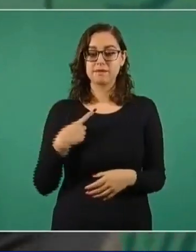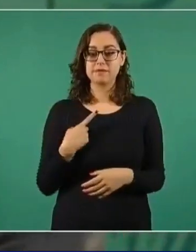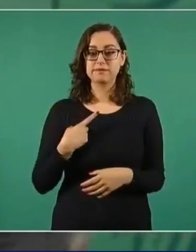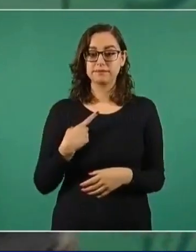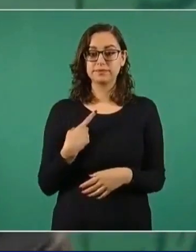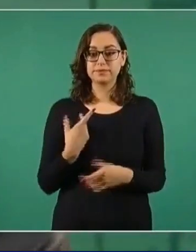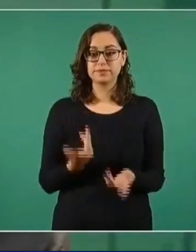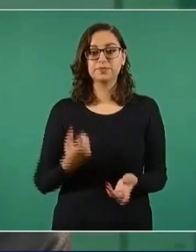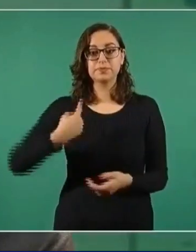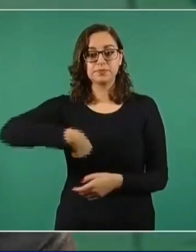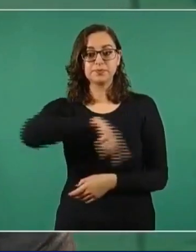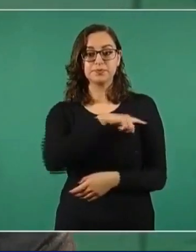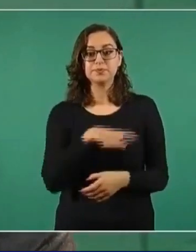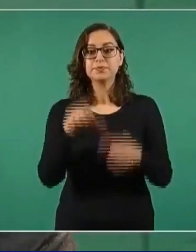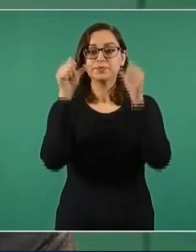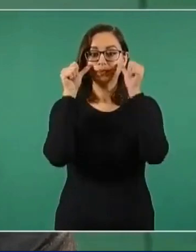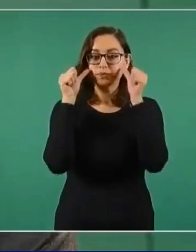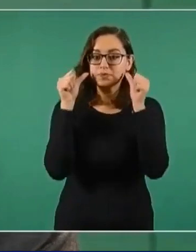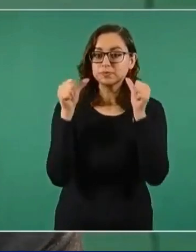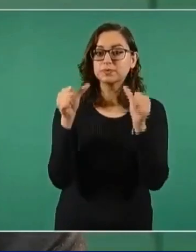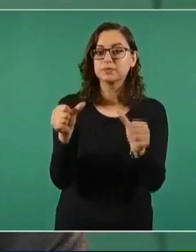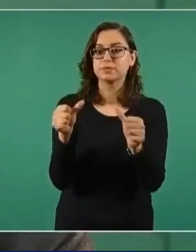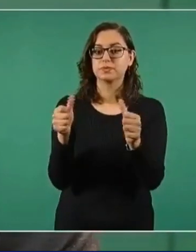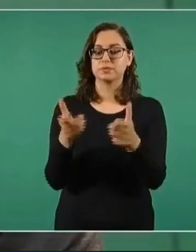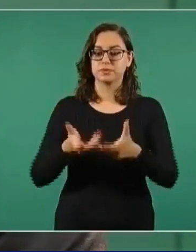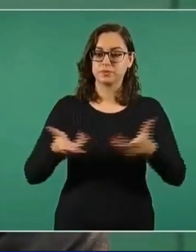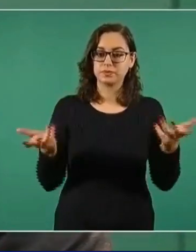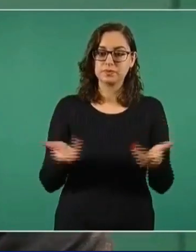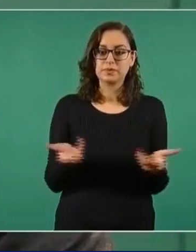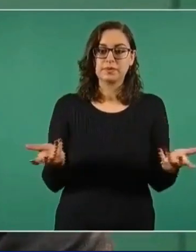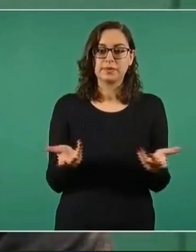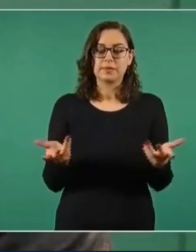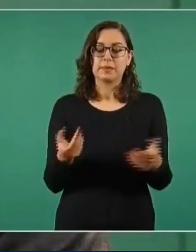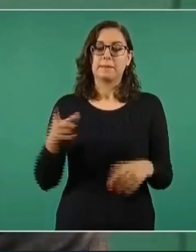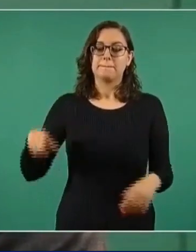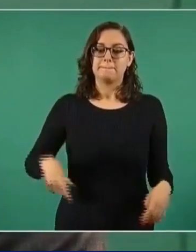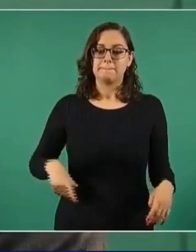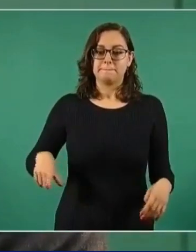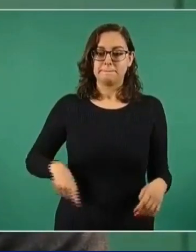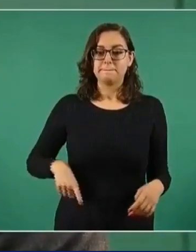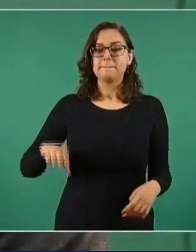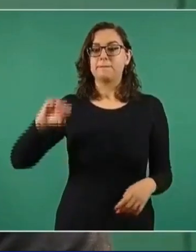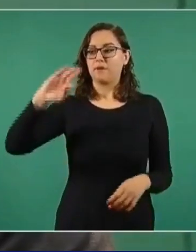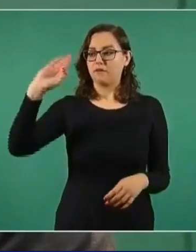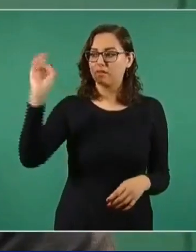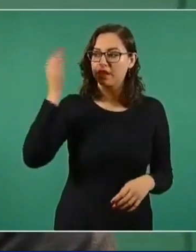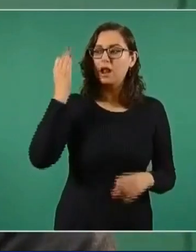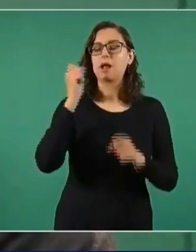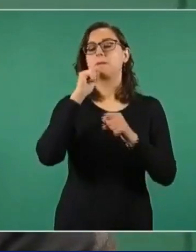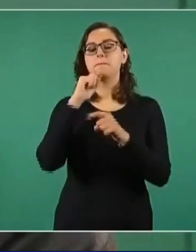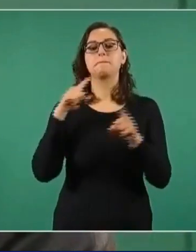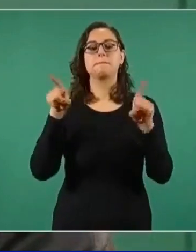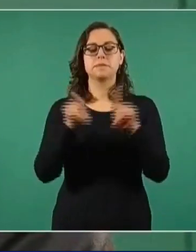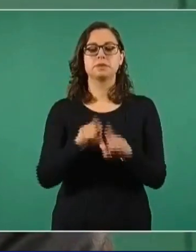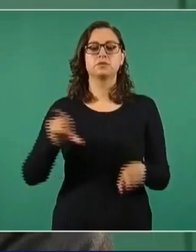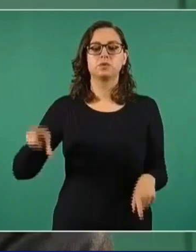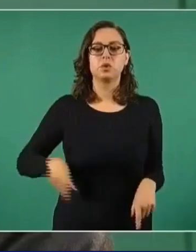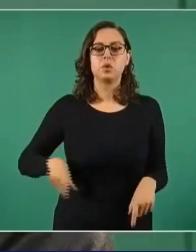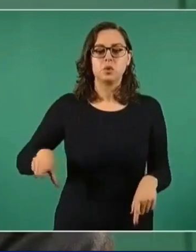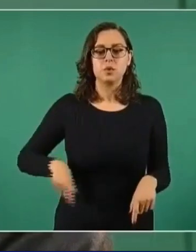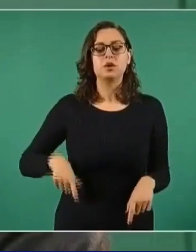federal, en el caso de Tula, el gobierno del estado de Hidalgo,